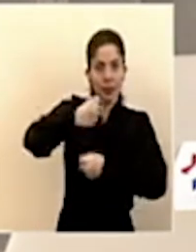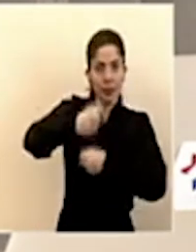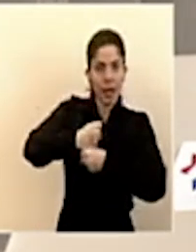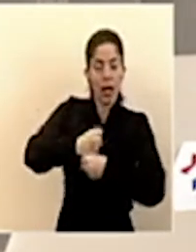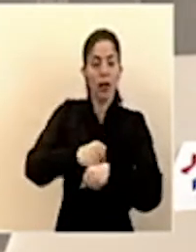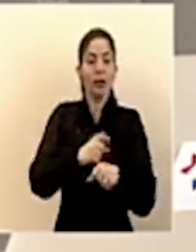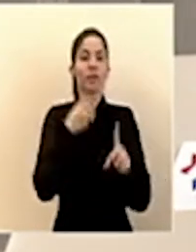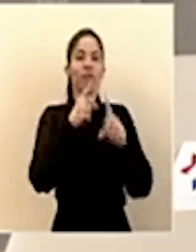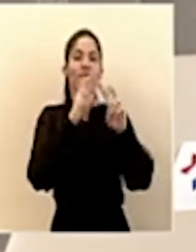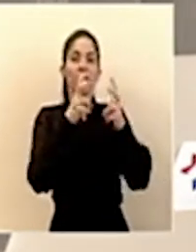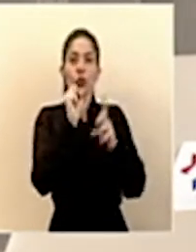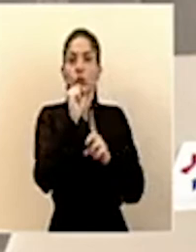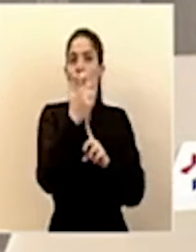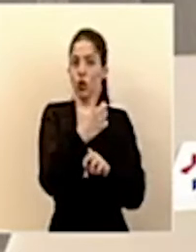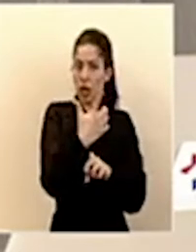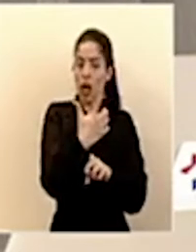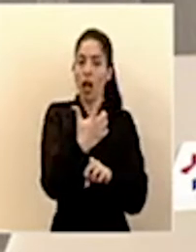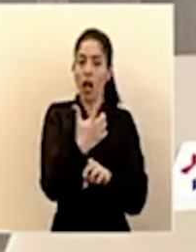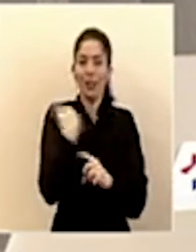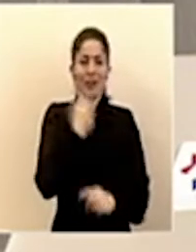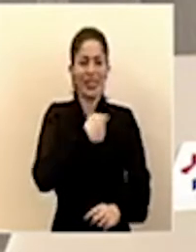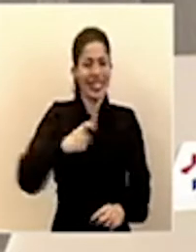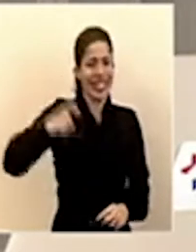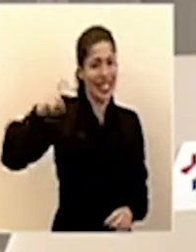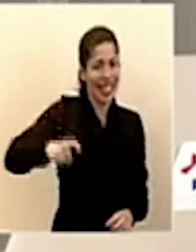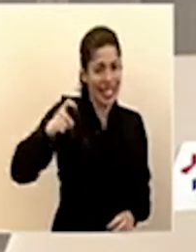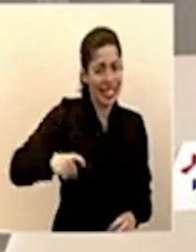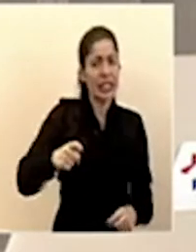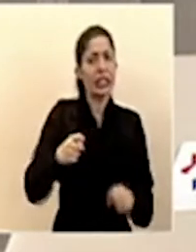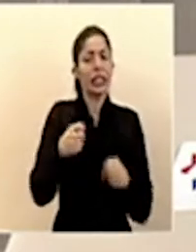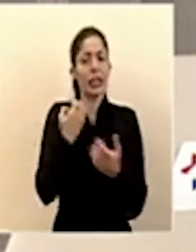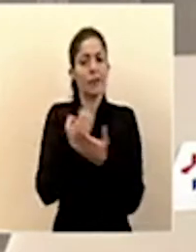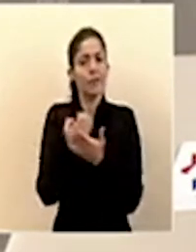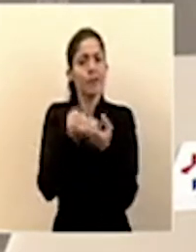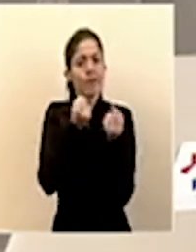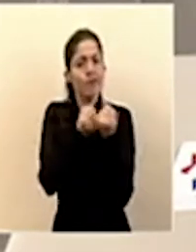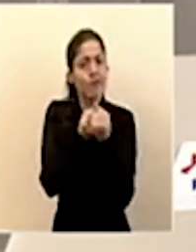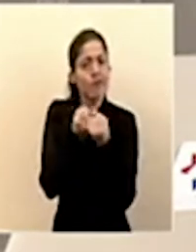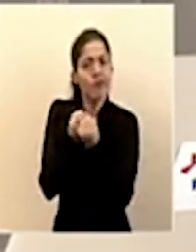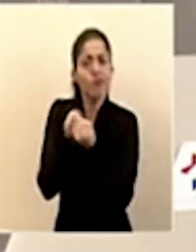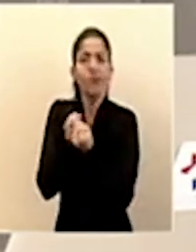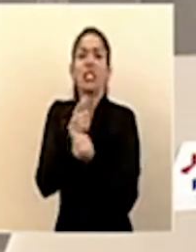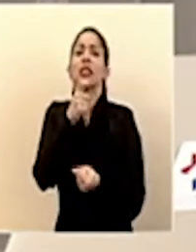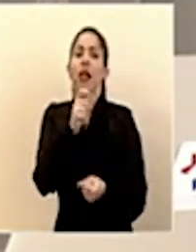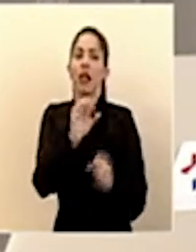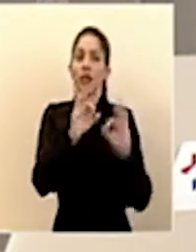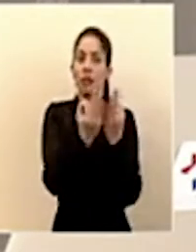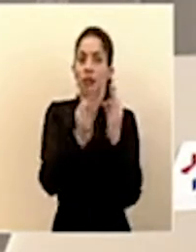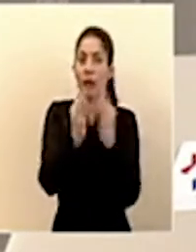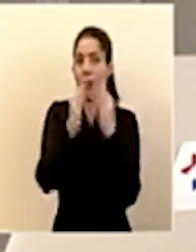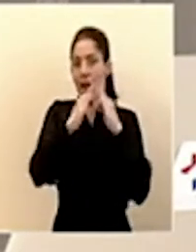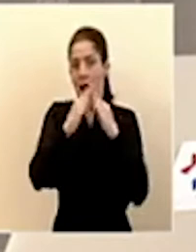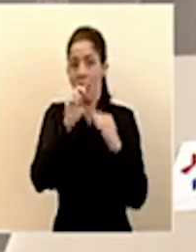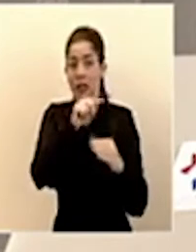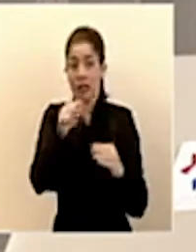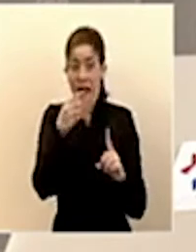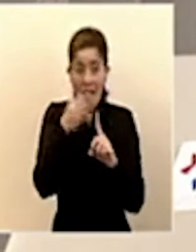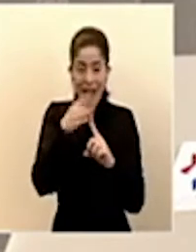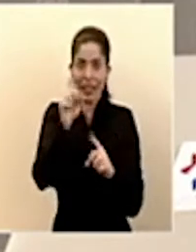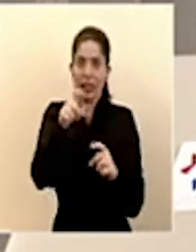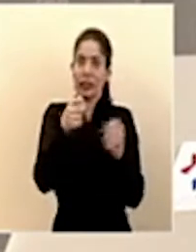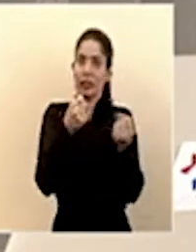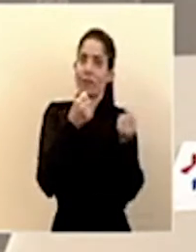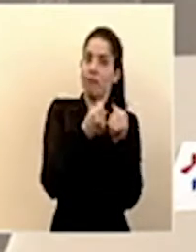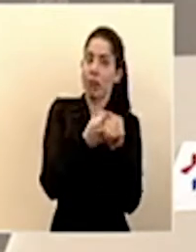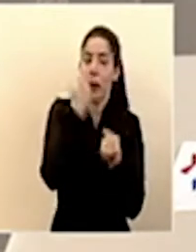y en materia social. Necesitamos apoyar económicamente a los hogares que se vayan afectados para